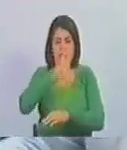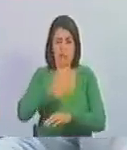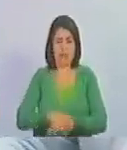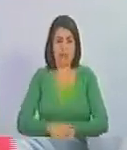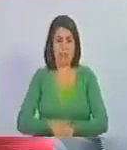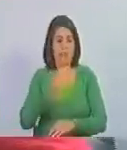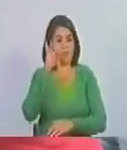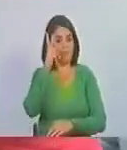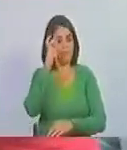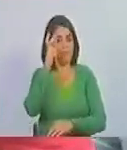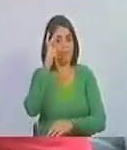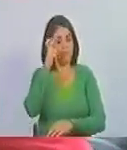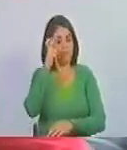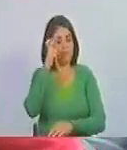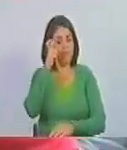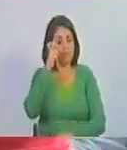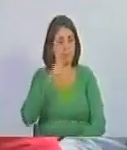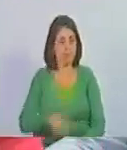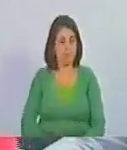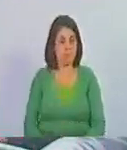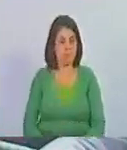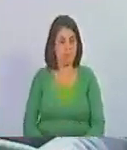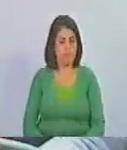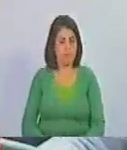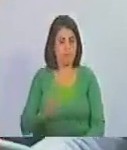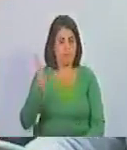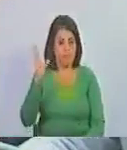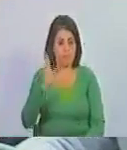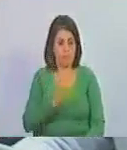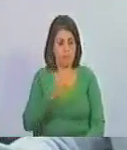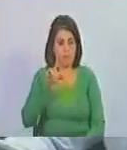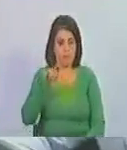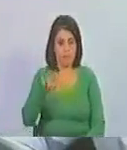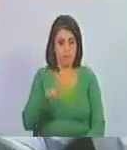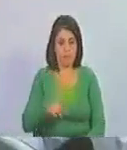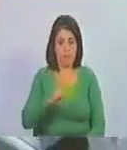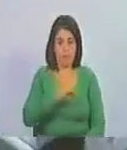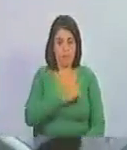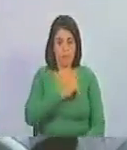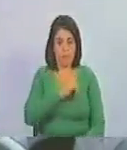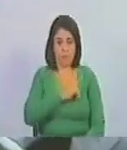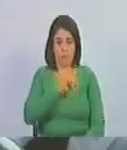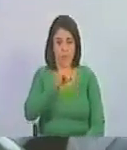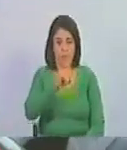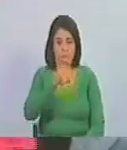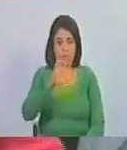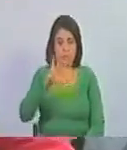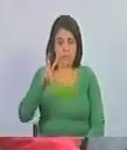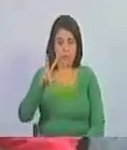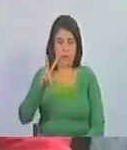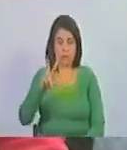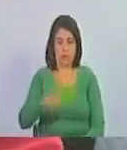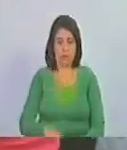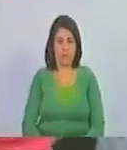oyentes. Venimos de la Universidad Central de Venezuela,